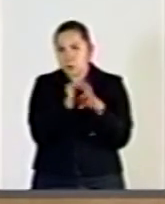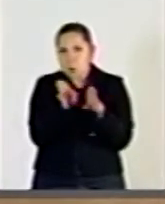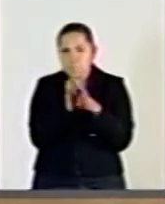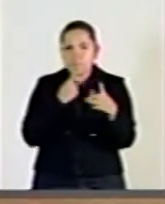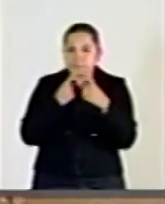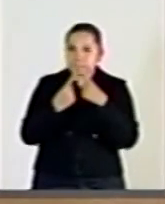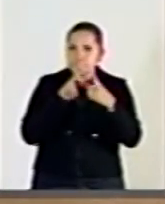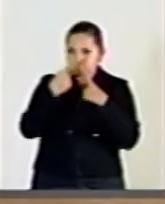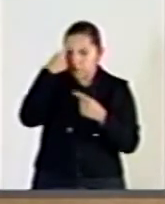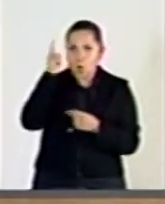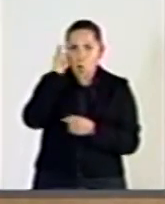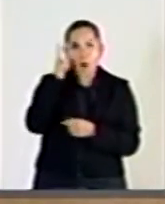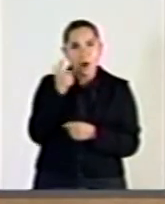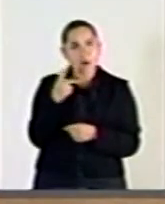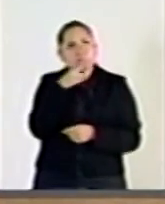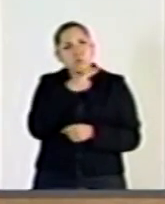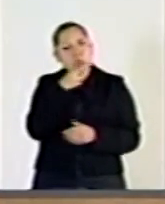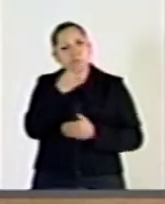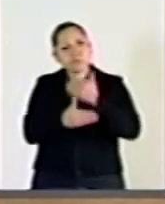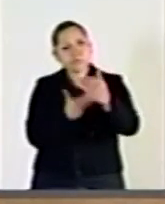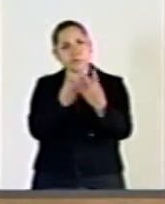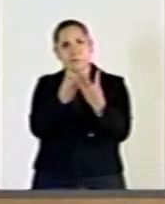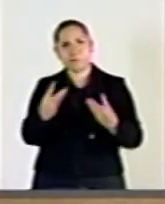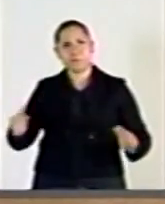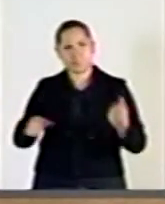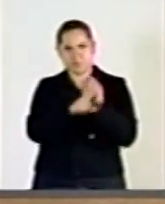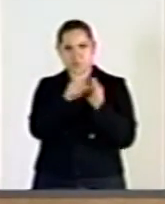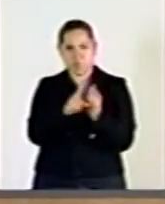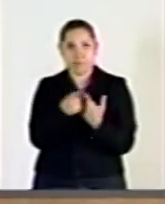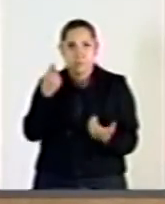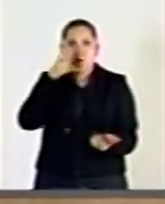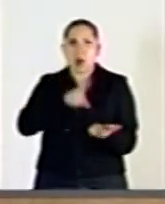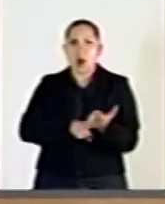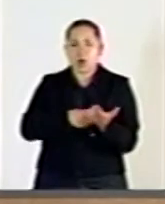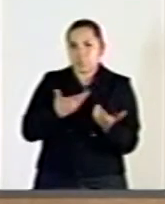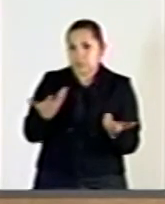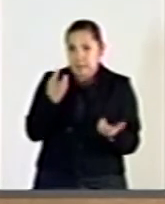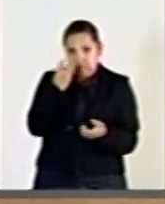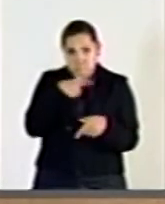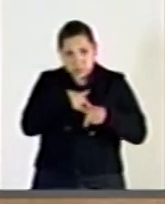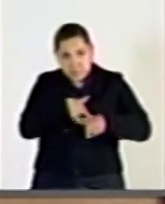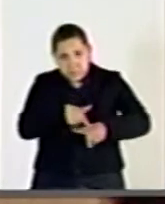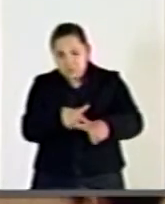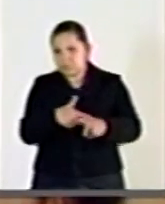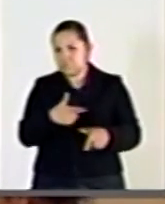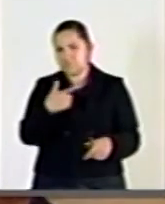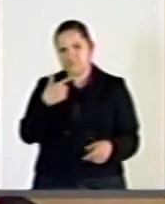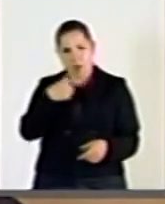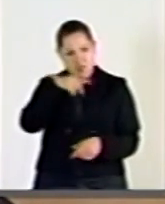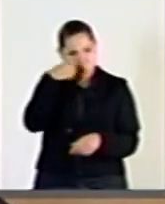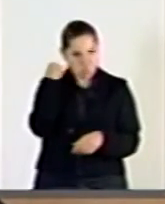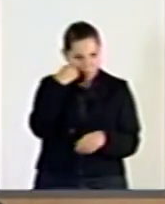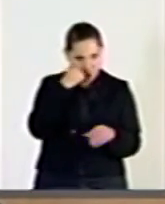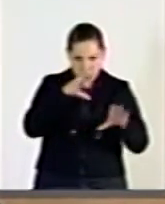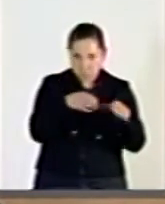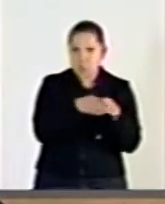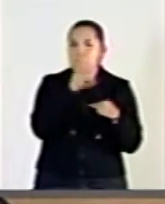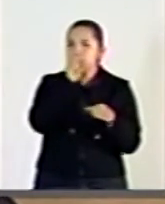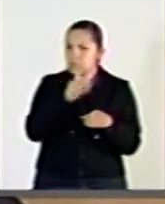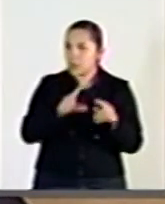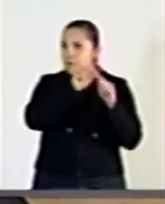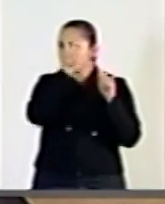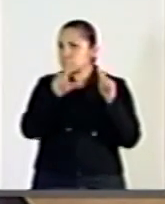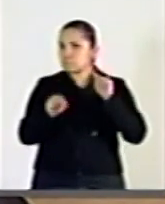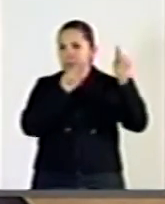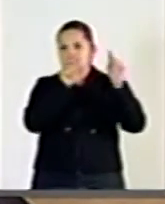que lacera la gobernabilidad tanto en el Estado de Oaxaca como en el resto del país comprometiendo la seguridad de